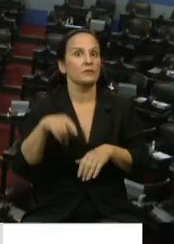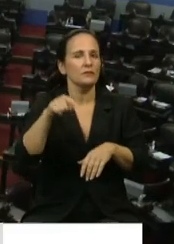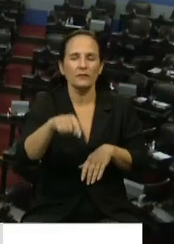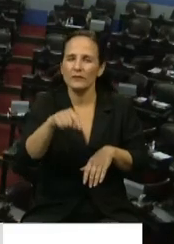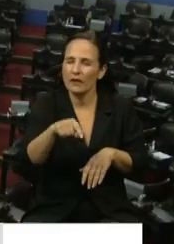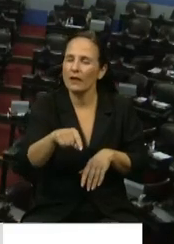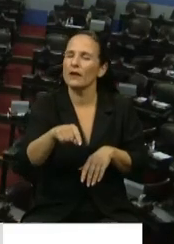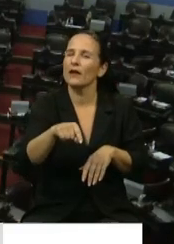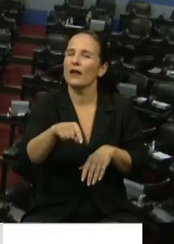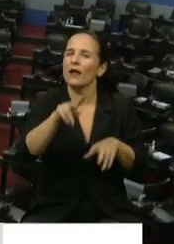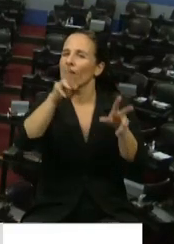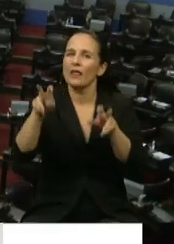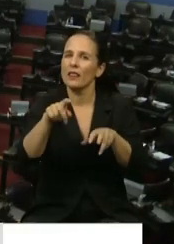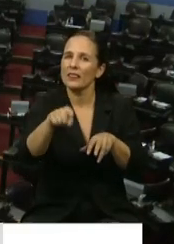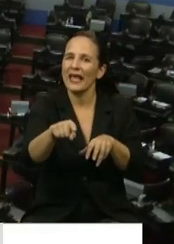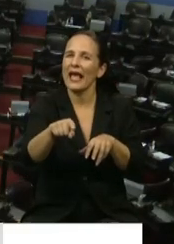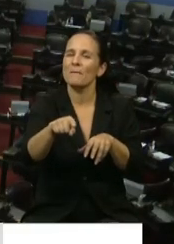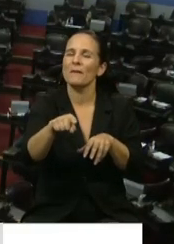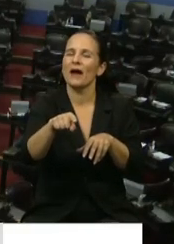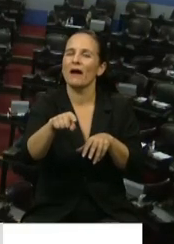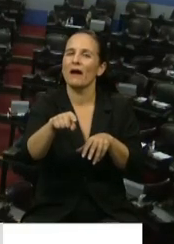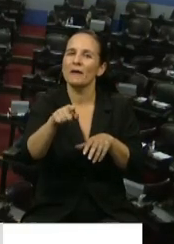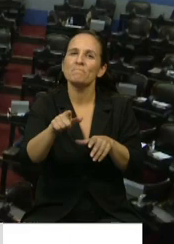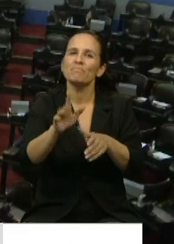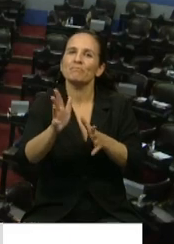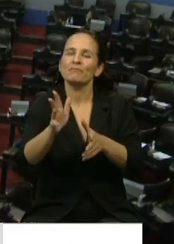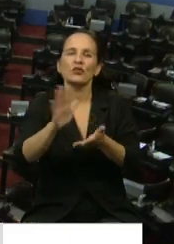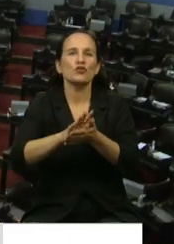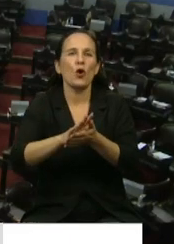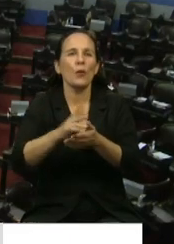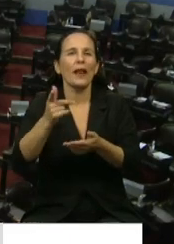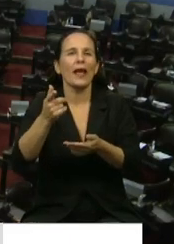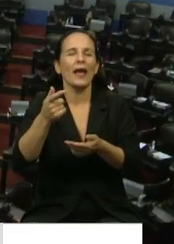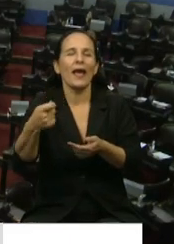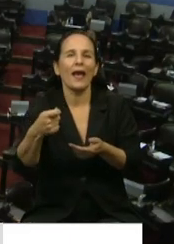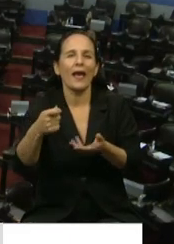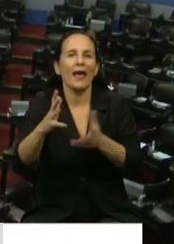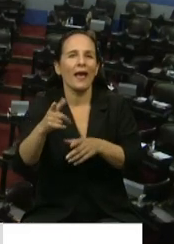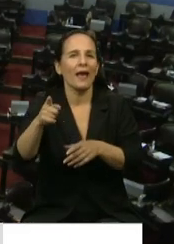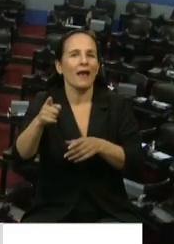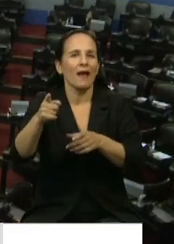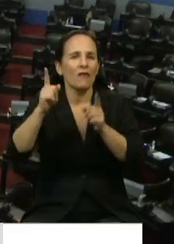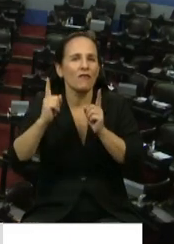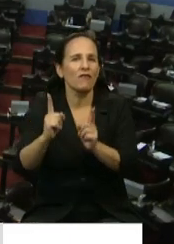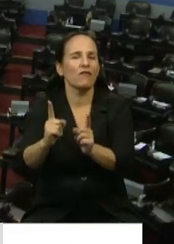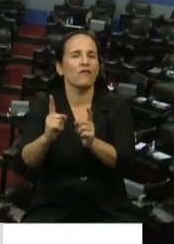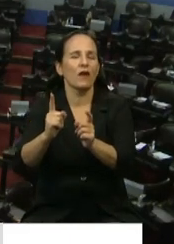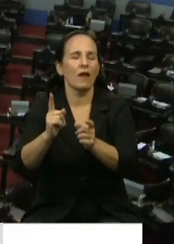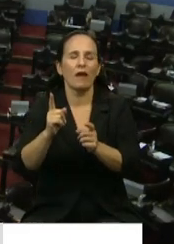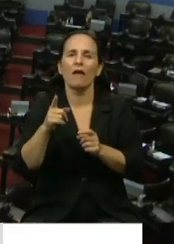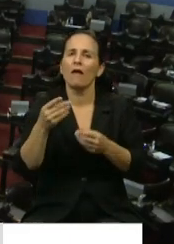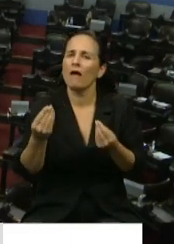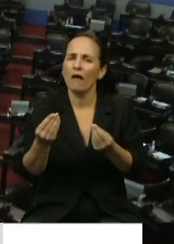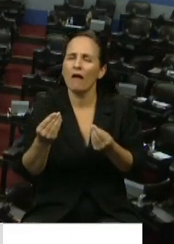referido a esta pensión graciable de carácter vitalicio aplicable